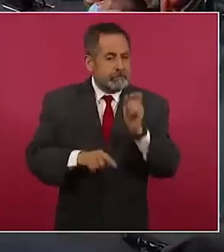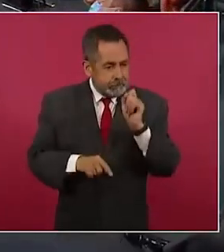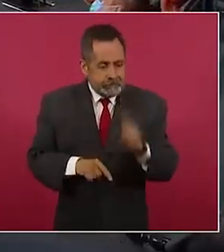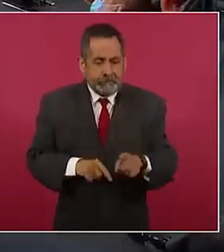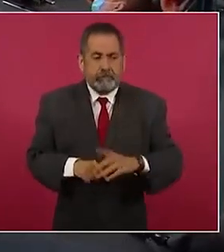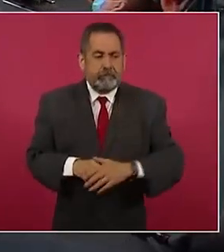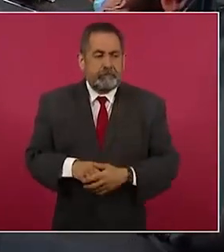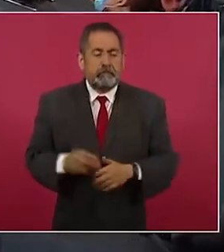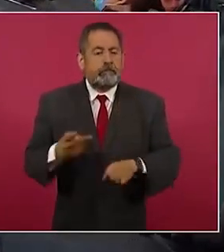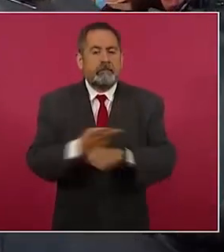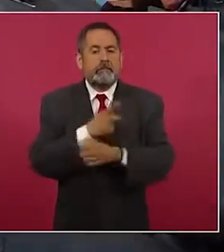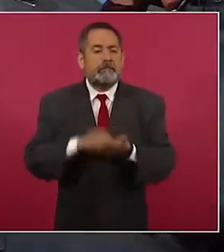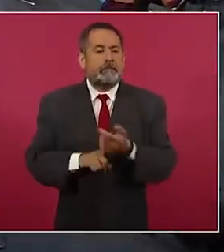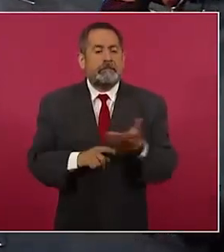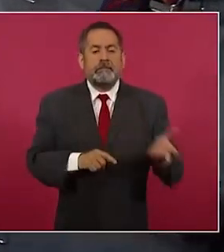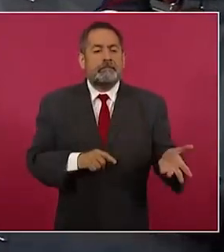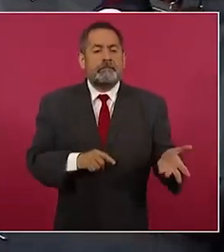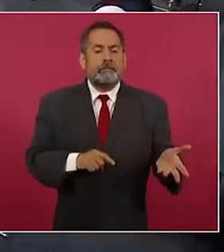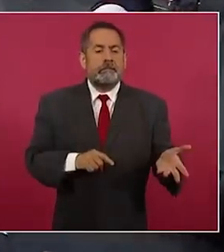sucedió